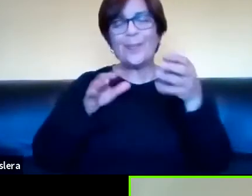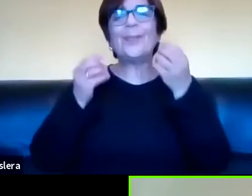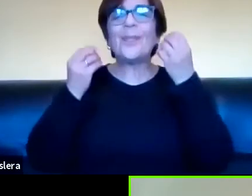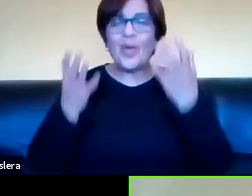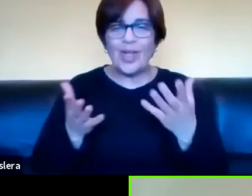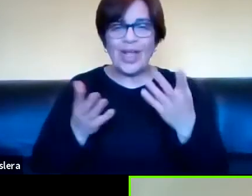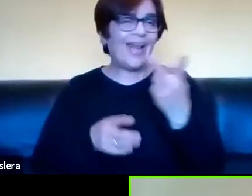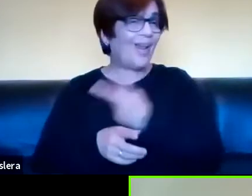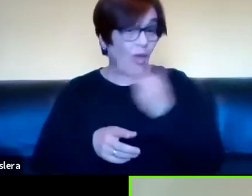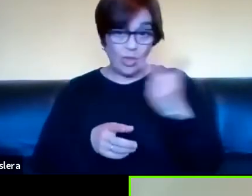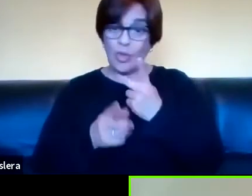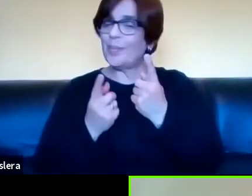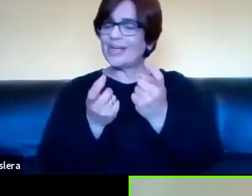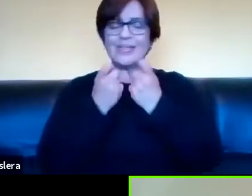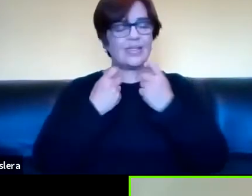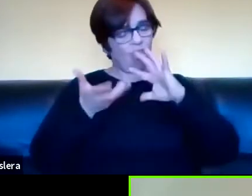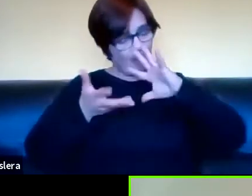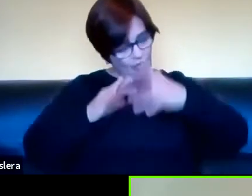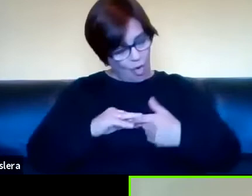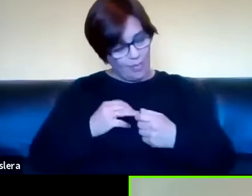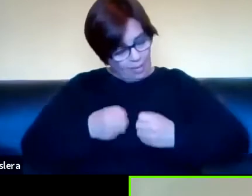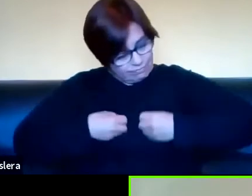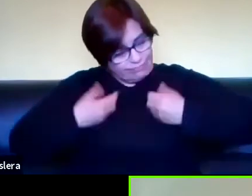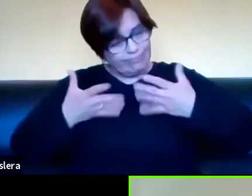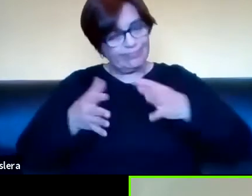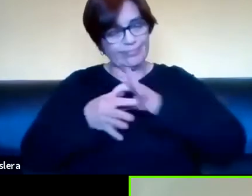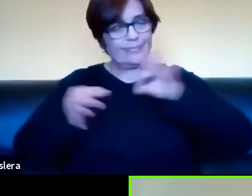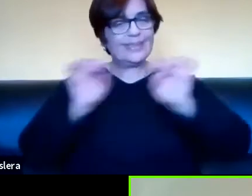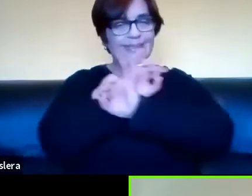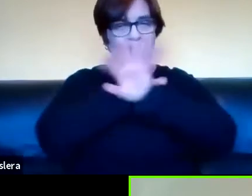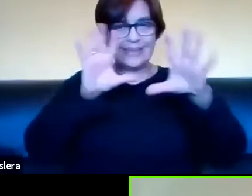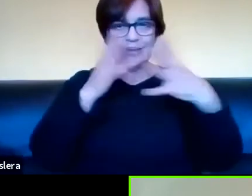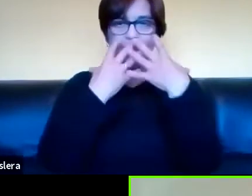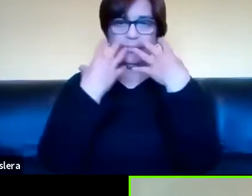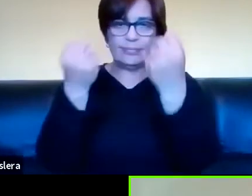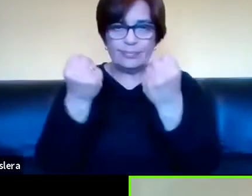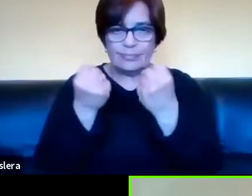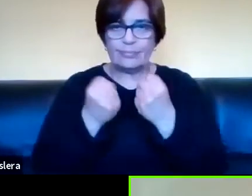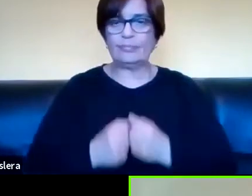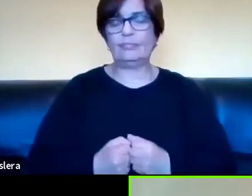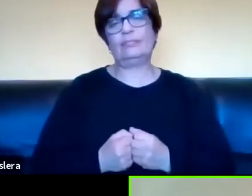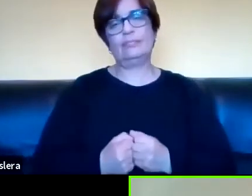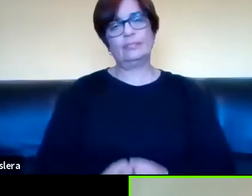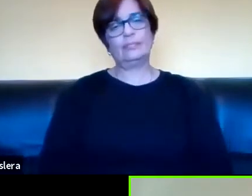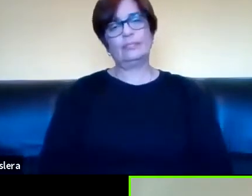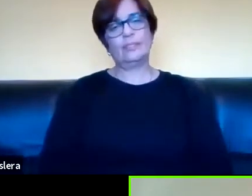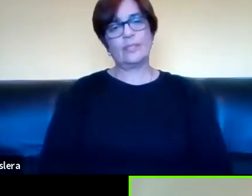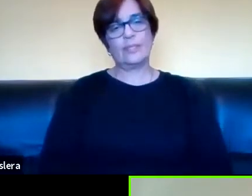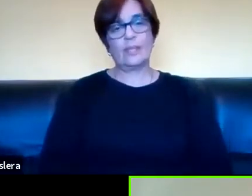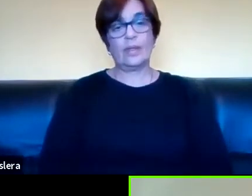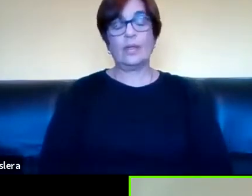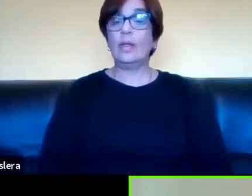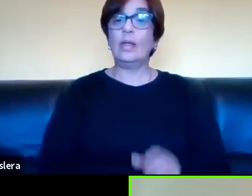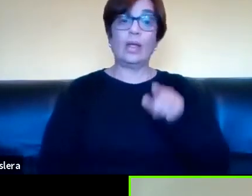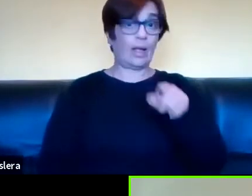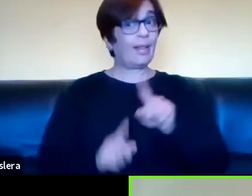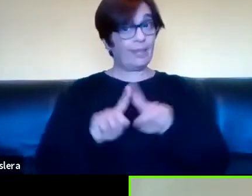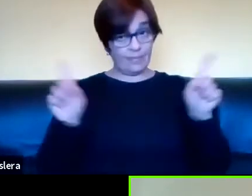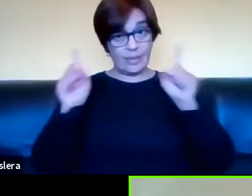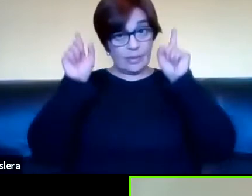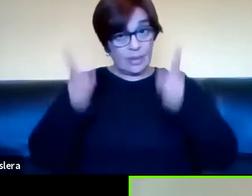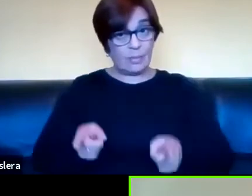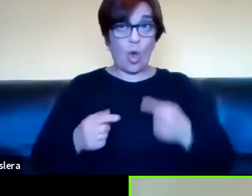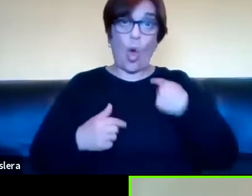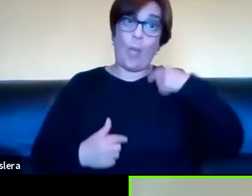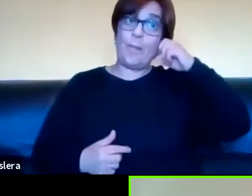en ambos casos yo tengo que aprender a manejarme en el modo sintáctico es decir a sintactizar el contexto y otra diferencia a